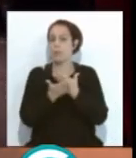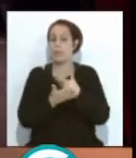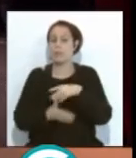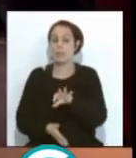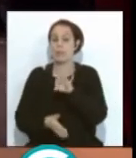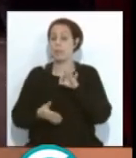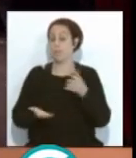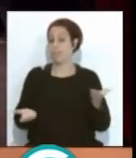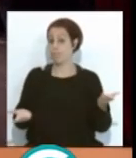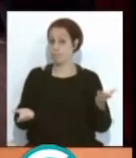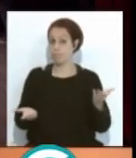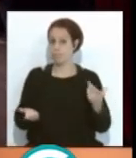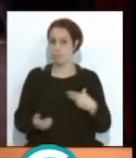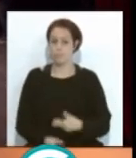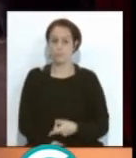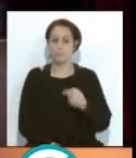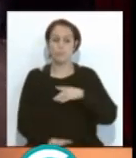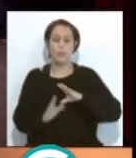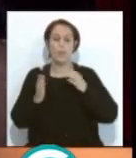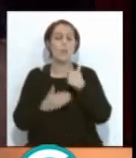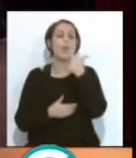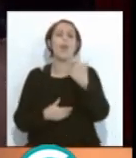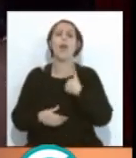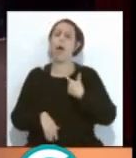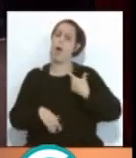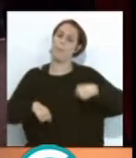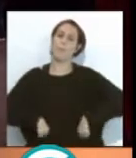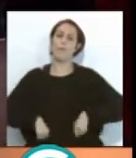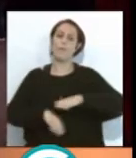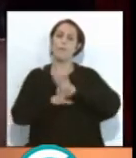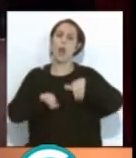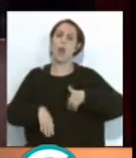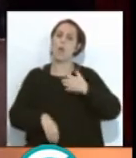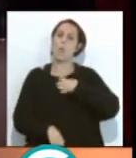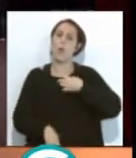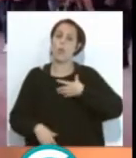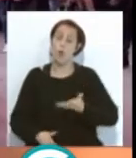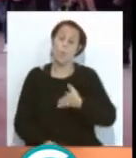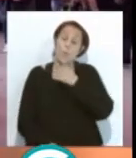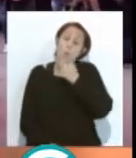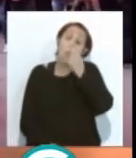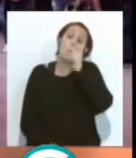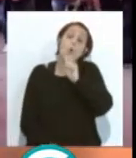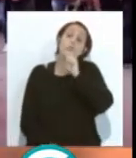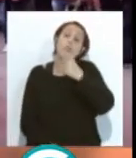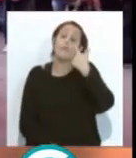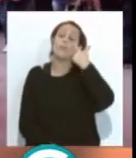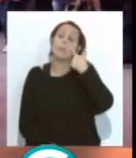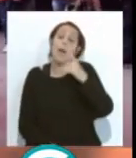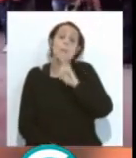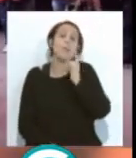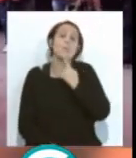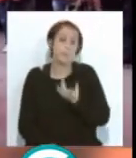y cuando vaya alguna agrupación a decirle hay que ver que me has dejado fuera de la final y diga, bueno, es que mira, es que por un punto es tuve mala suerte.